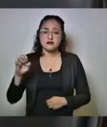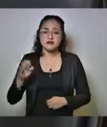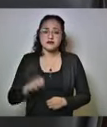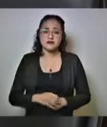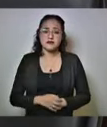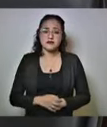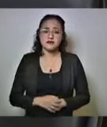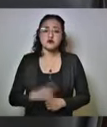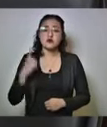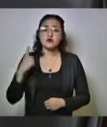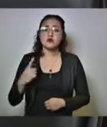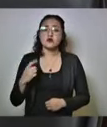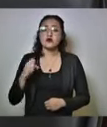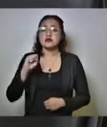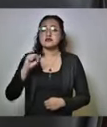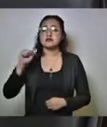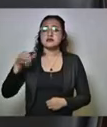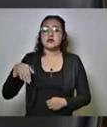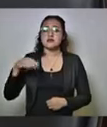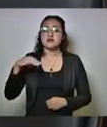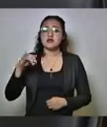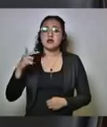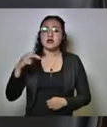uno en San Miguel Xoctla,